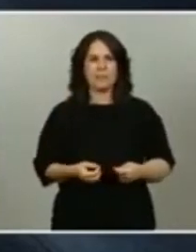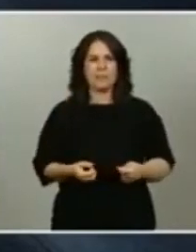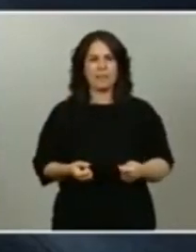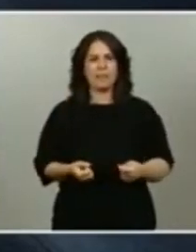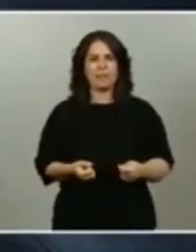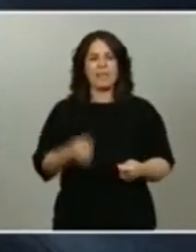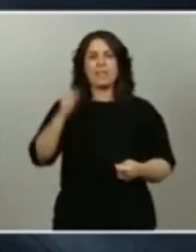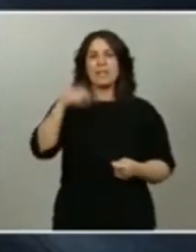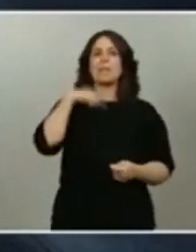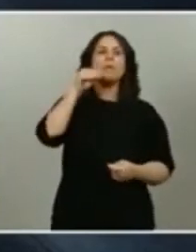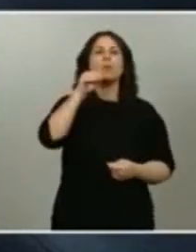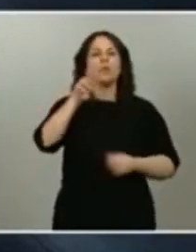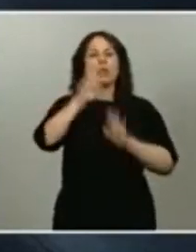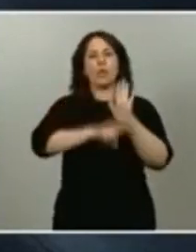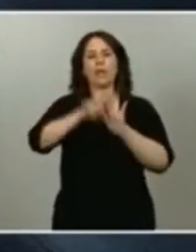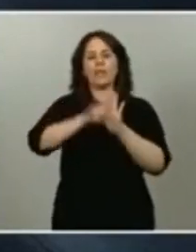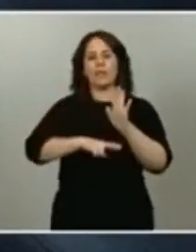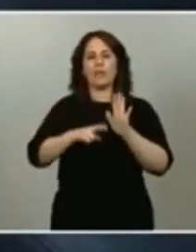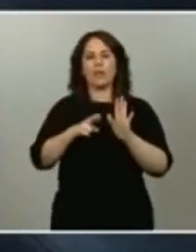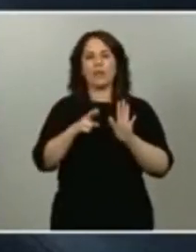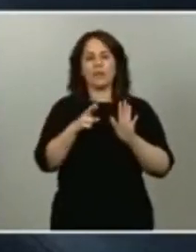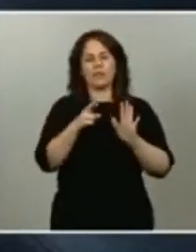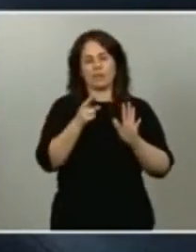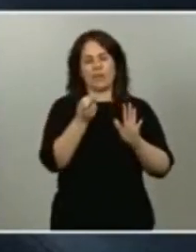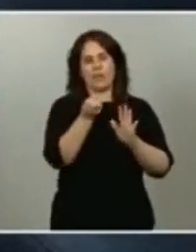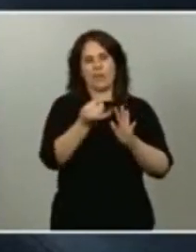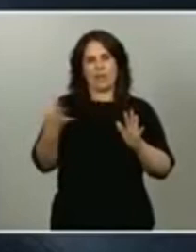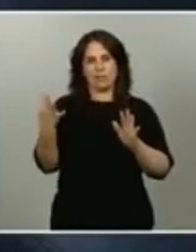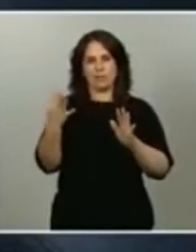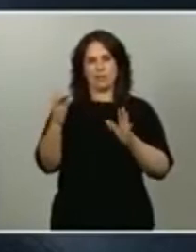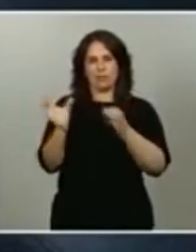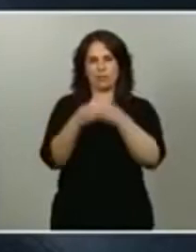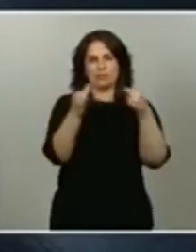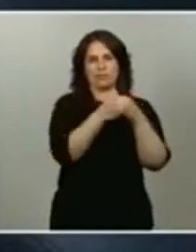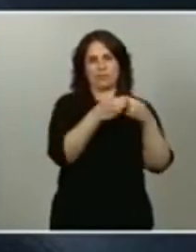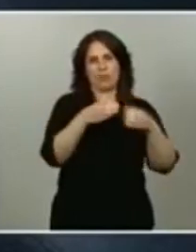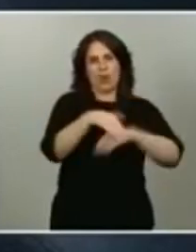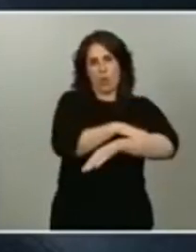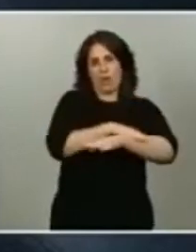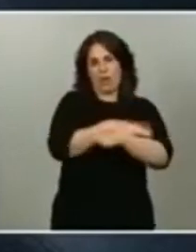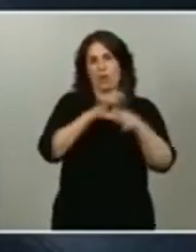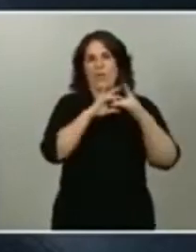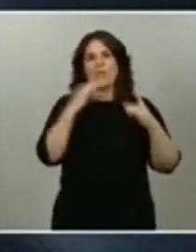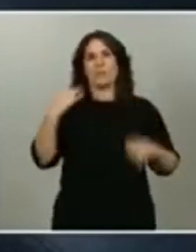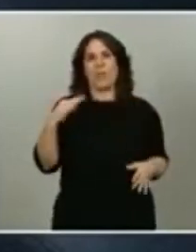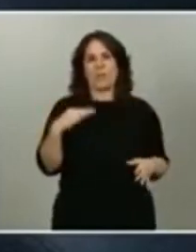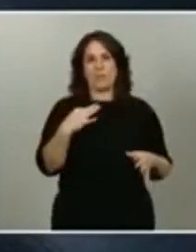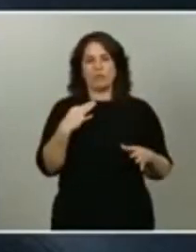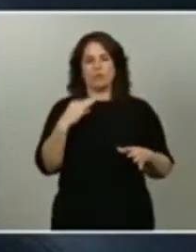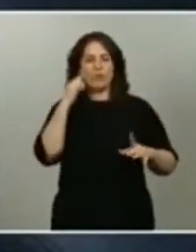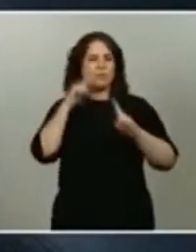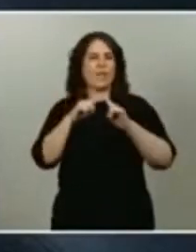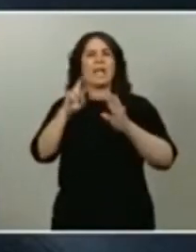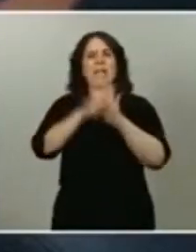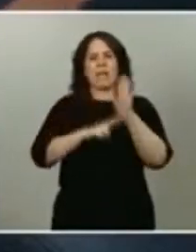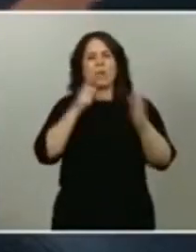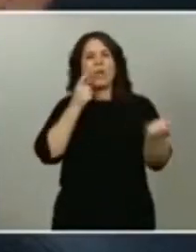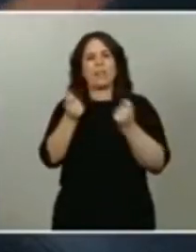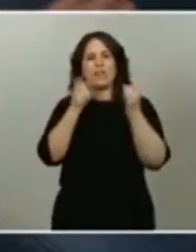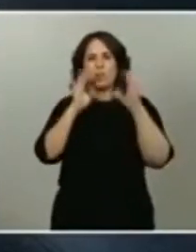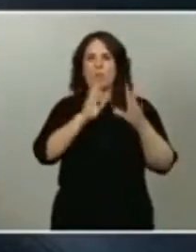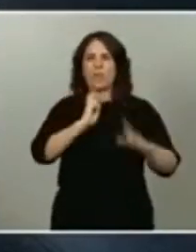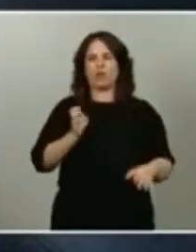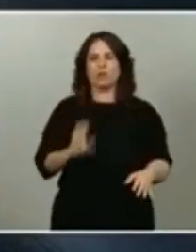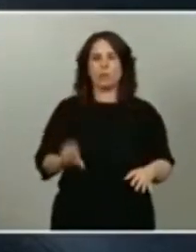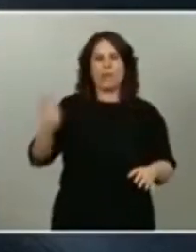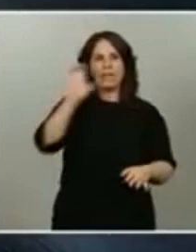propuesta de varios partidos entre ellos el partido del gobierno Unidas Podemos para que haya una regularización como ha habido en otros países en el Congreso se